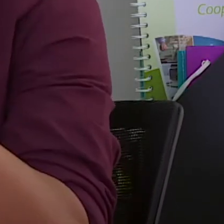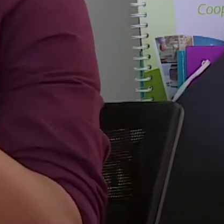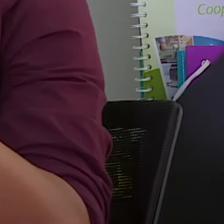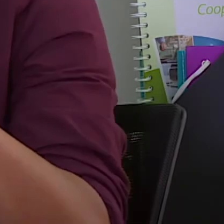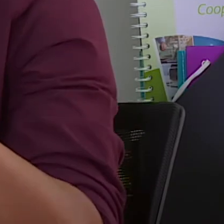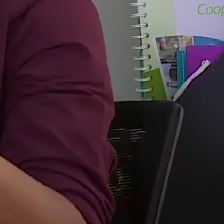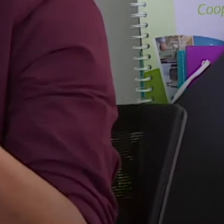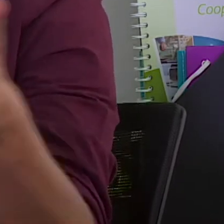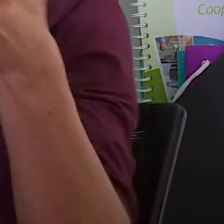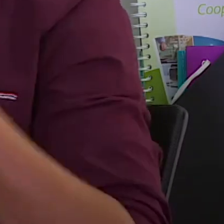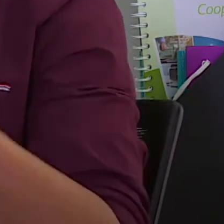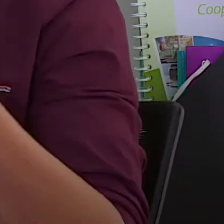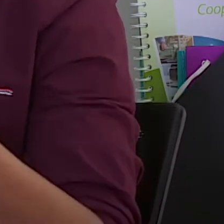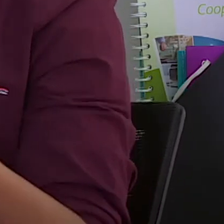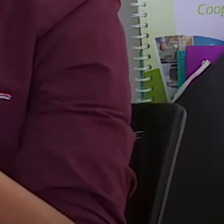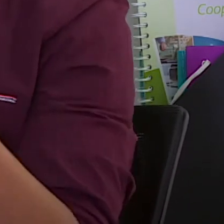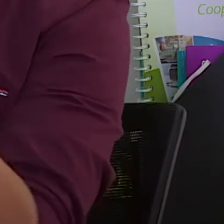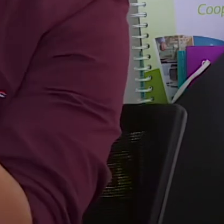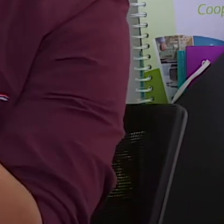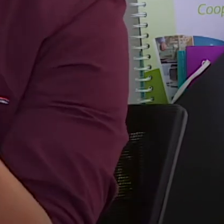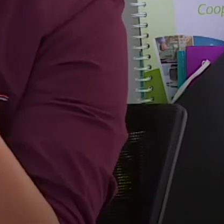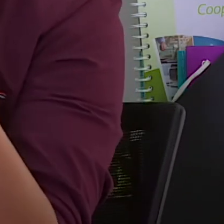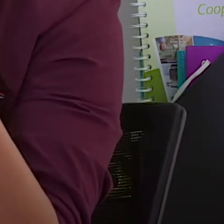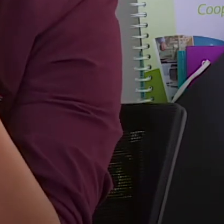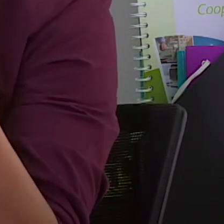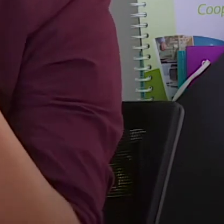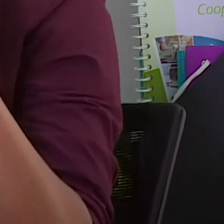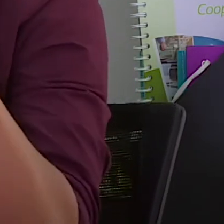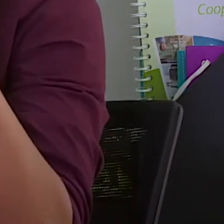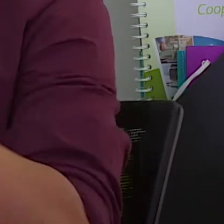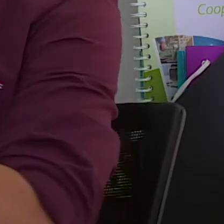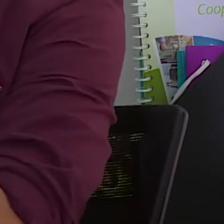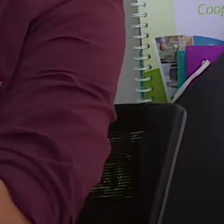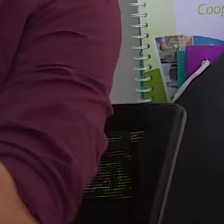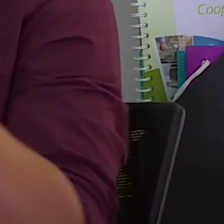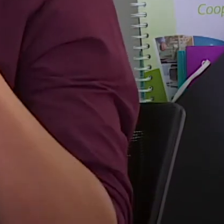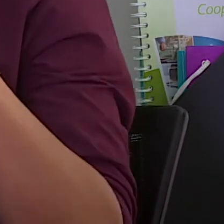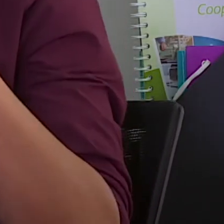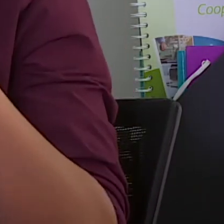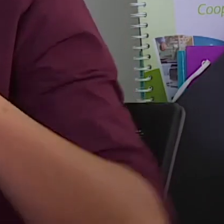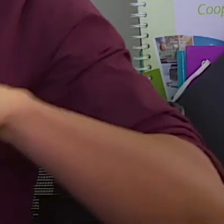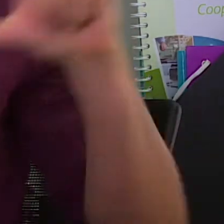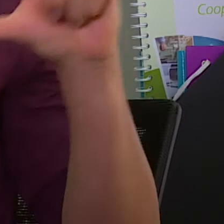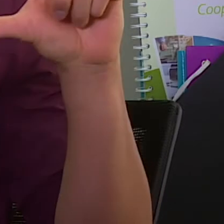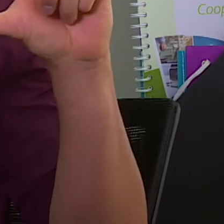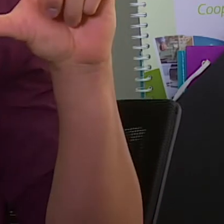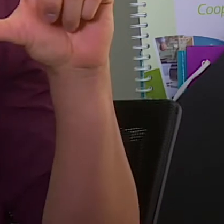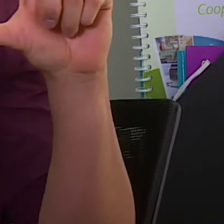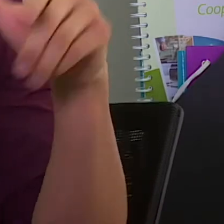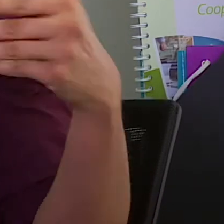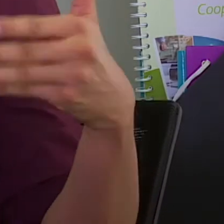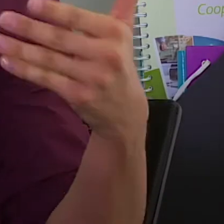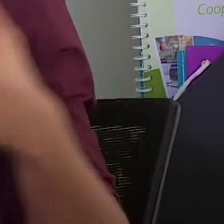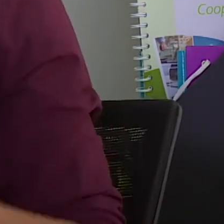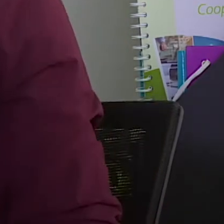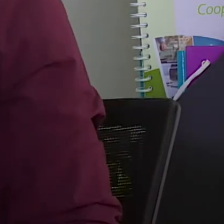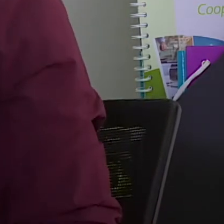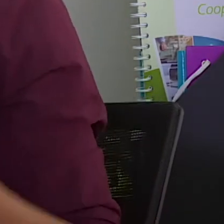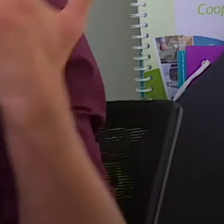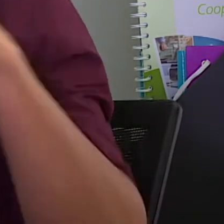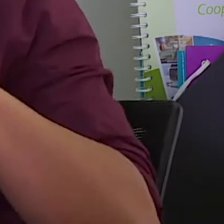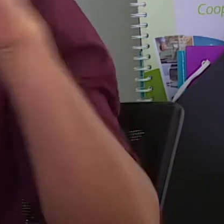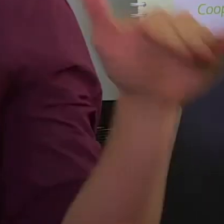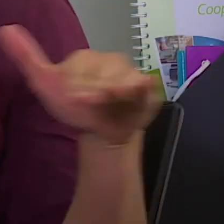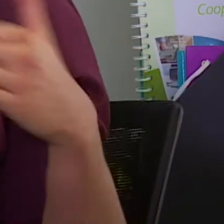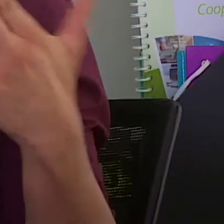Interesante resulta muy valiosa esta conversación que Karem está teniendo hoy con nuestros invitados donde están reflexionando